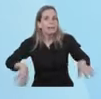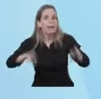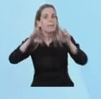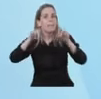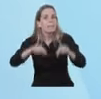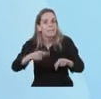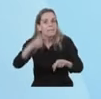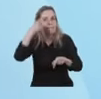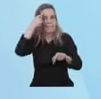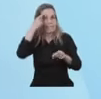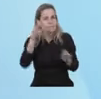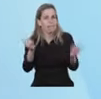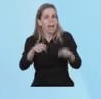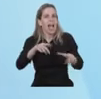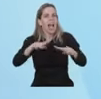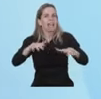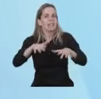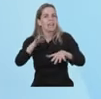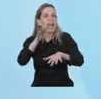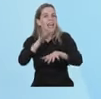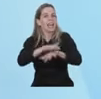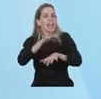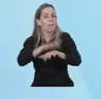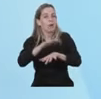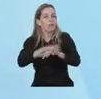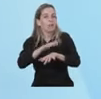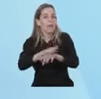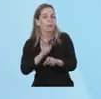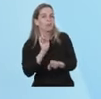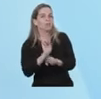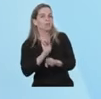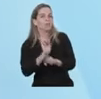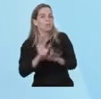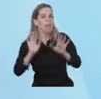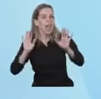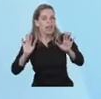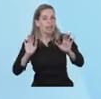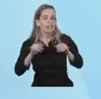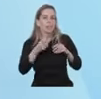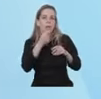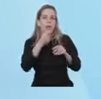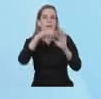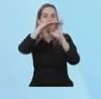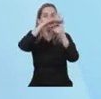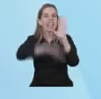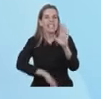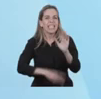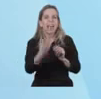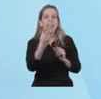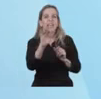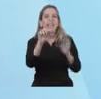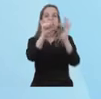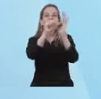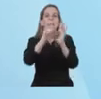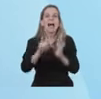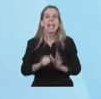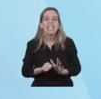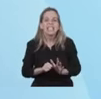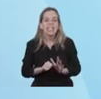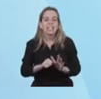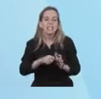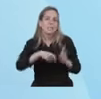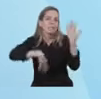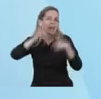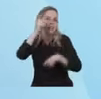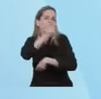actividades responsables y cuidadas. Estamos entre los 20 países que más vacunaron y